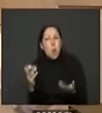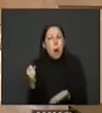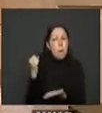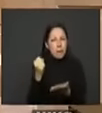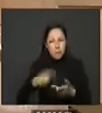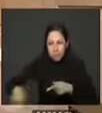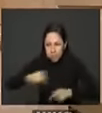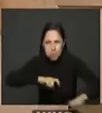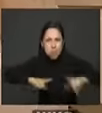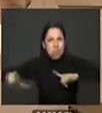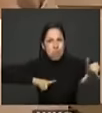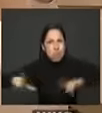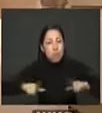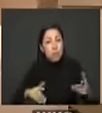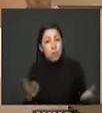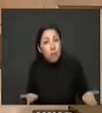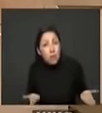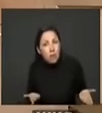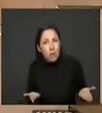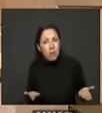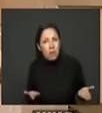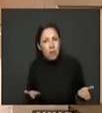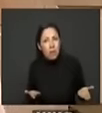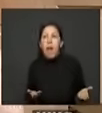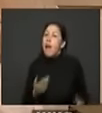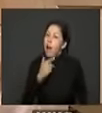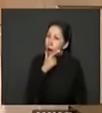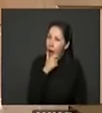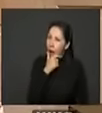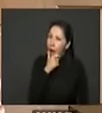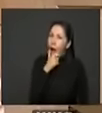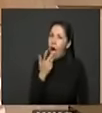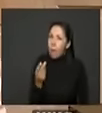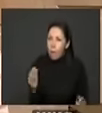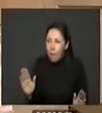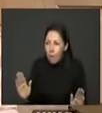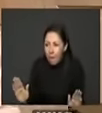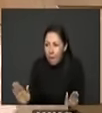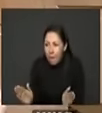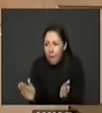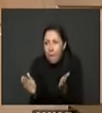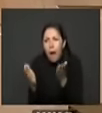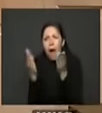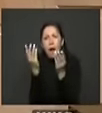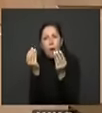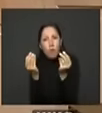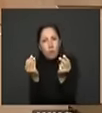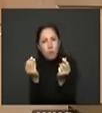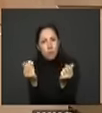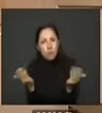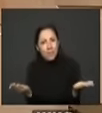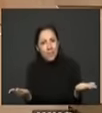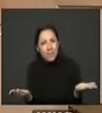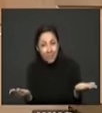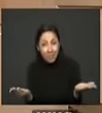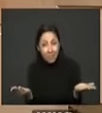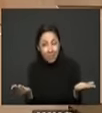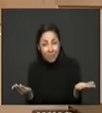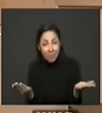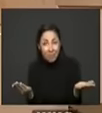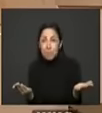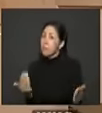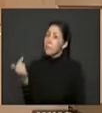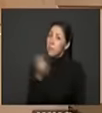va a tener cómo poco a poco ir recuperando la base económica de los municipios porque toda la teoría